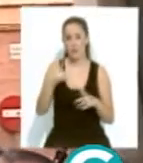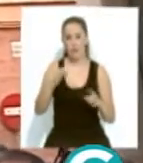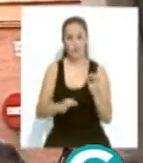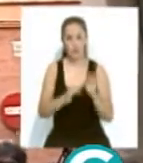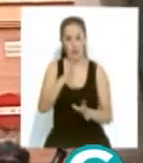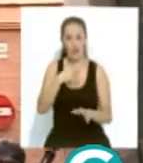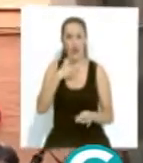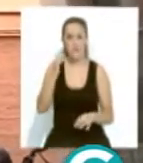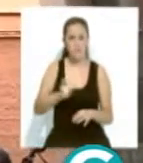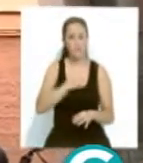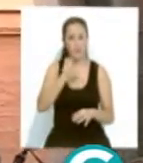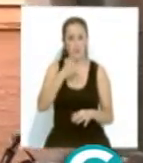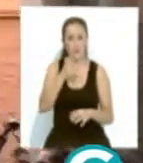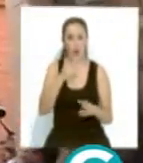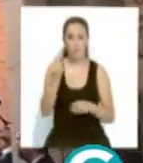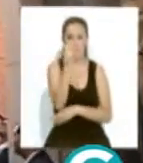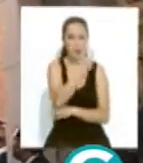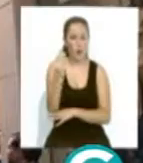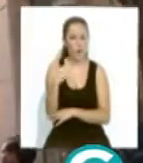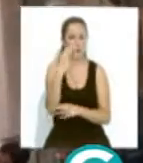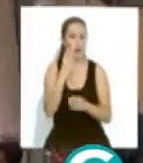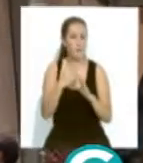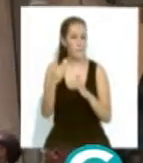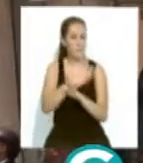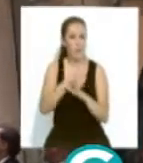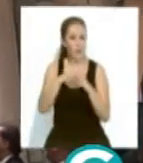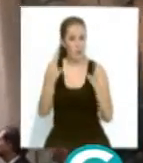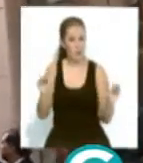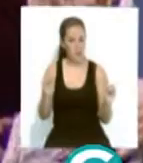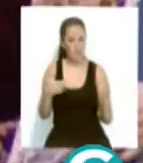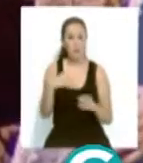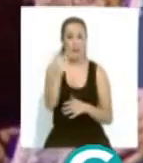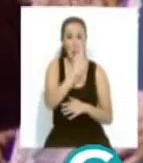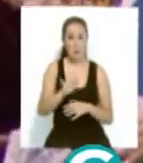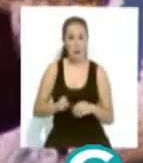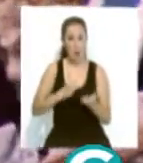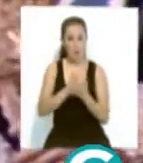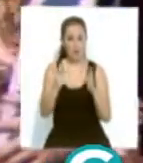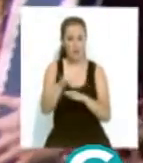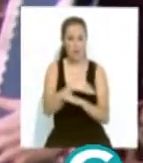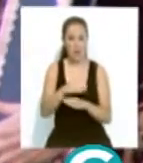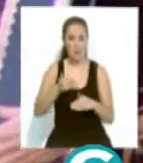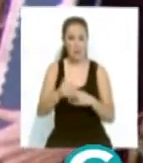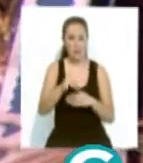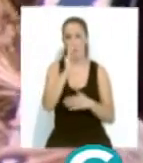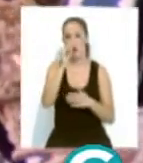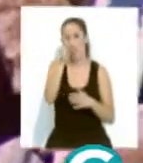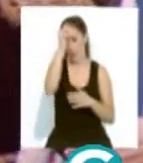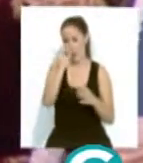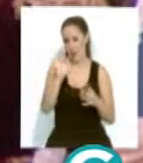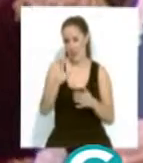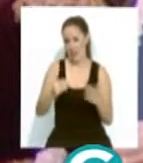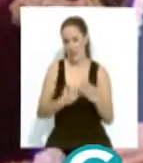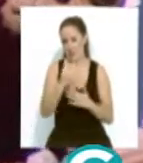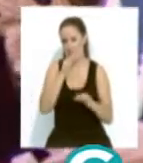y que se convirtió en un conjunto escultórico referente en Andalucía. Imágenes que volverán a salir a la calle el próximo domingo 15 de septiembre